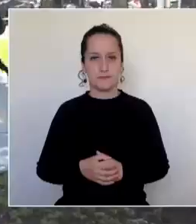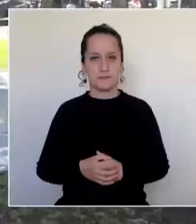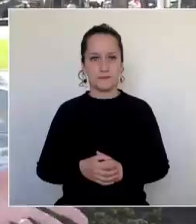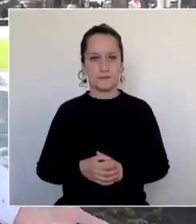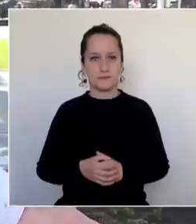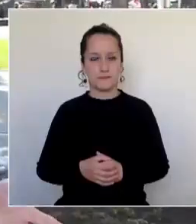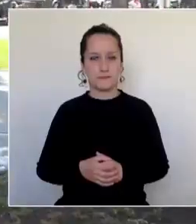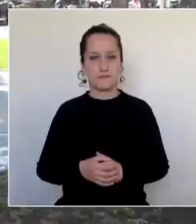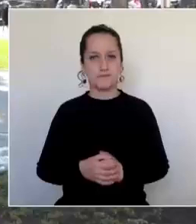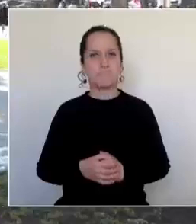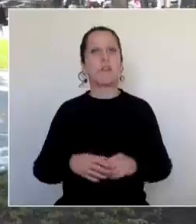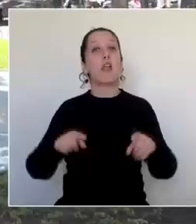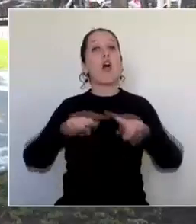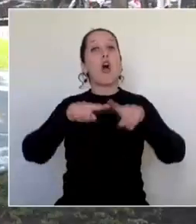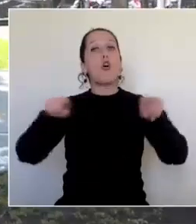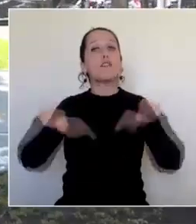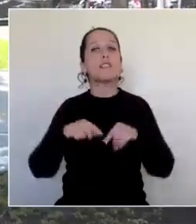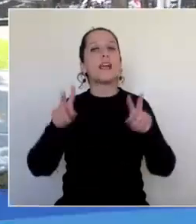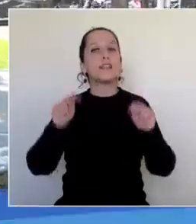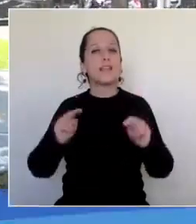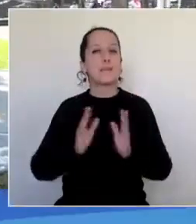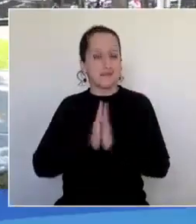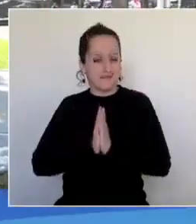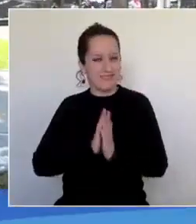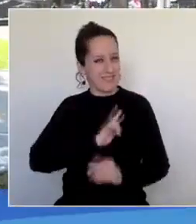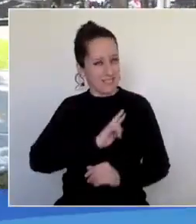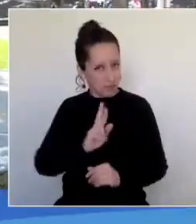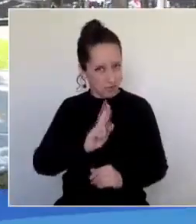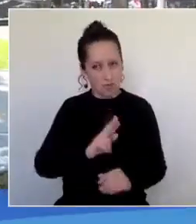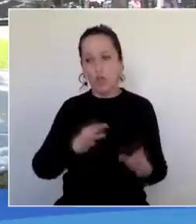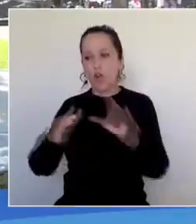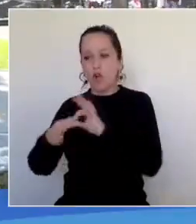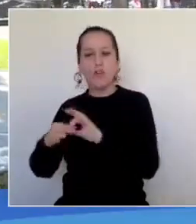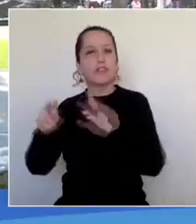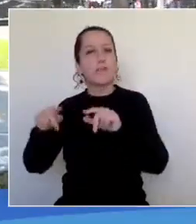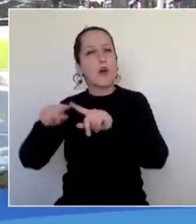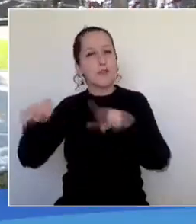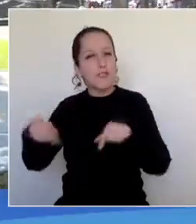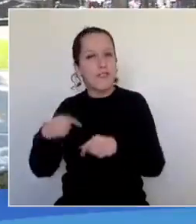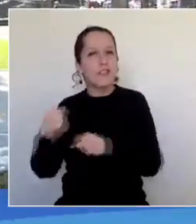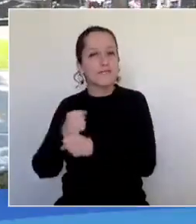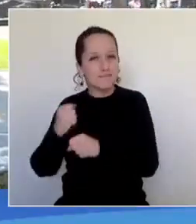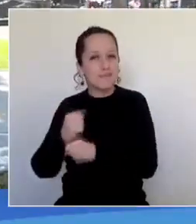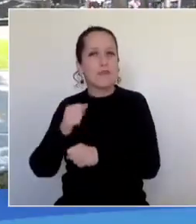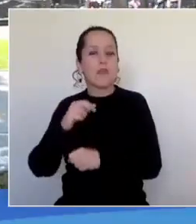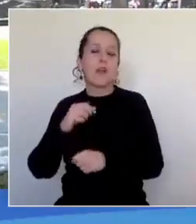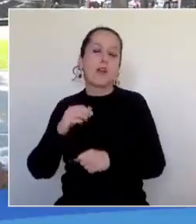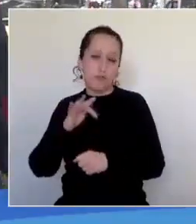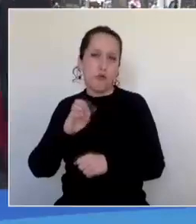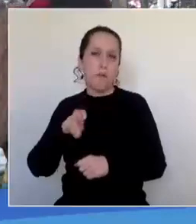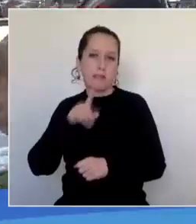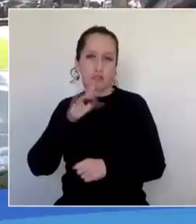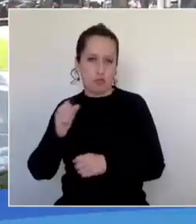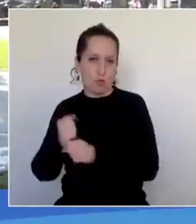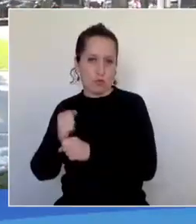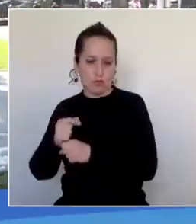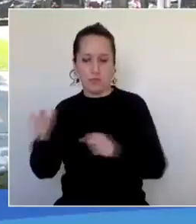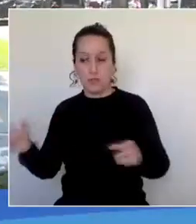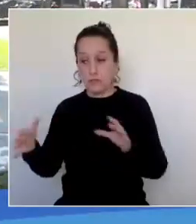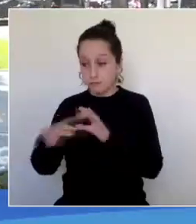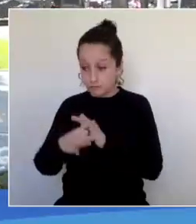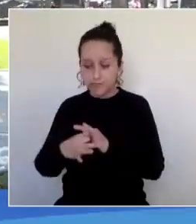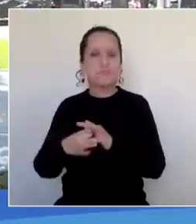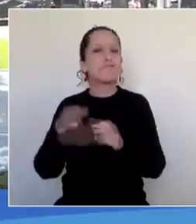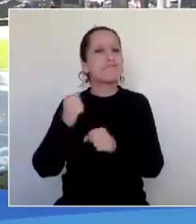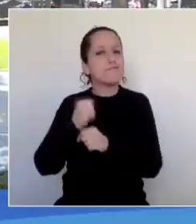Y la Oficina de Asuntos Religiosos en conjunto con la Oficina de Fomento Productivo de la Municipalidad de Concepción están trabajando en